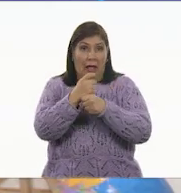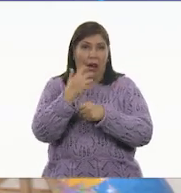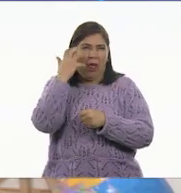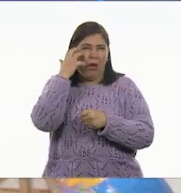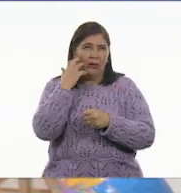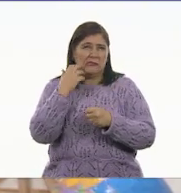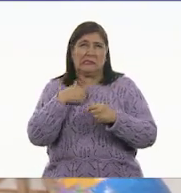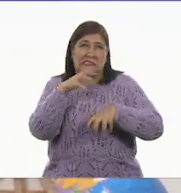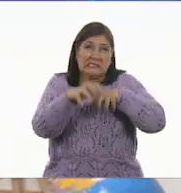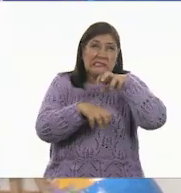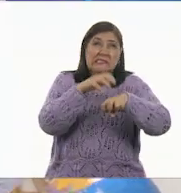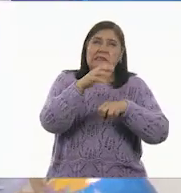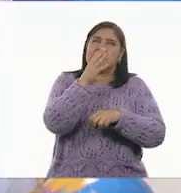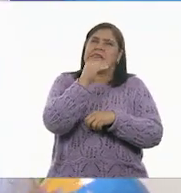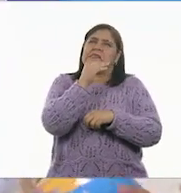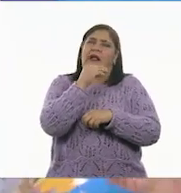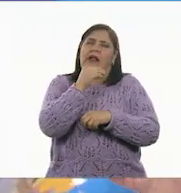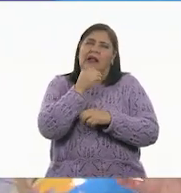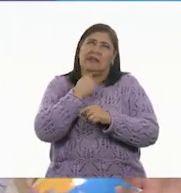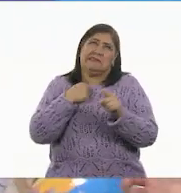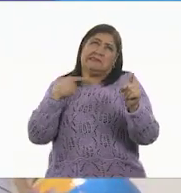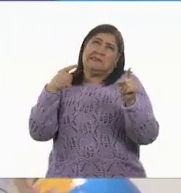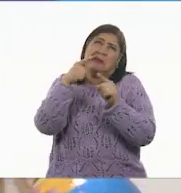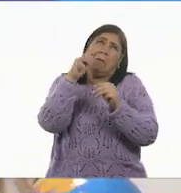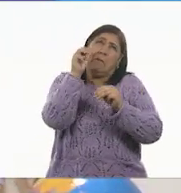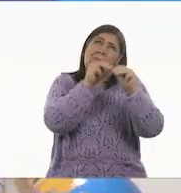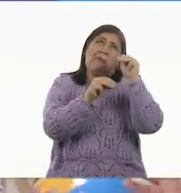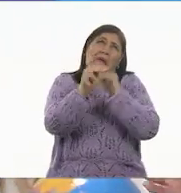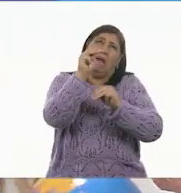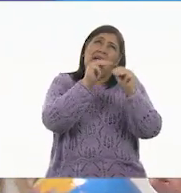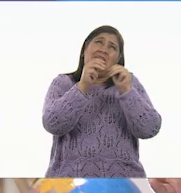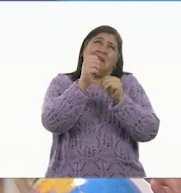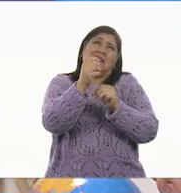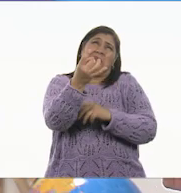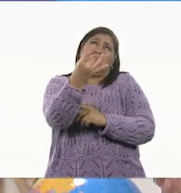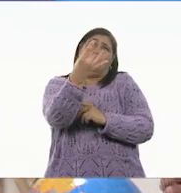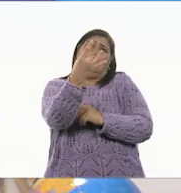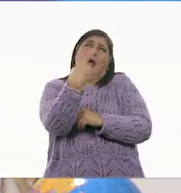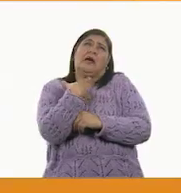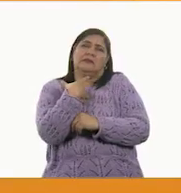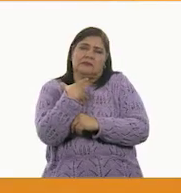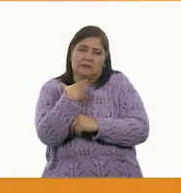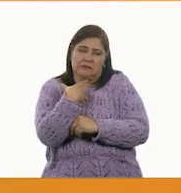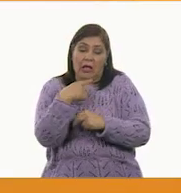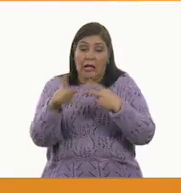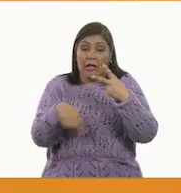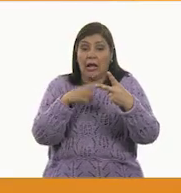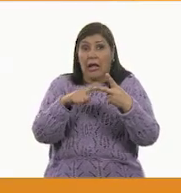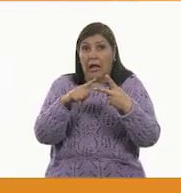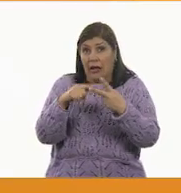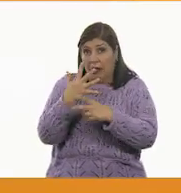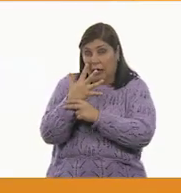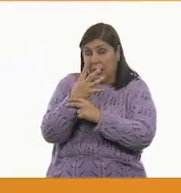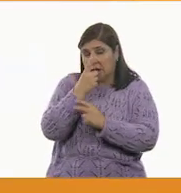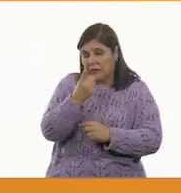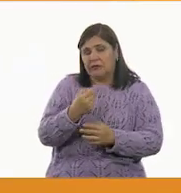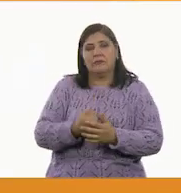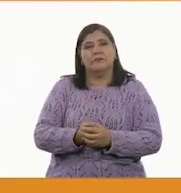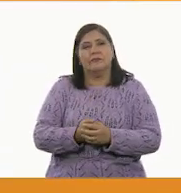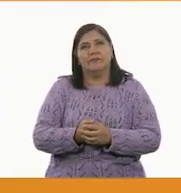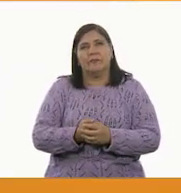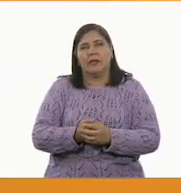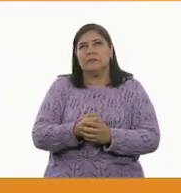manifestó, ¡Montaña, me has vencido! El segundo exclamó, ¡Montaña,